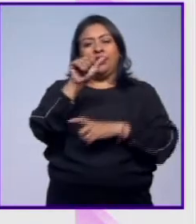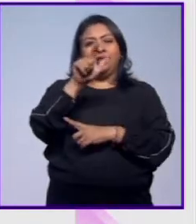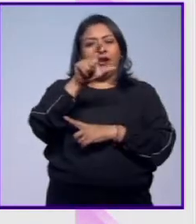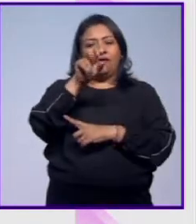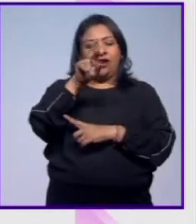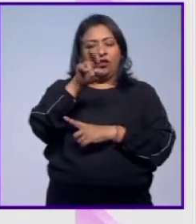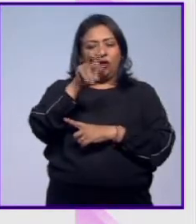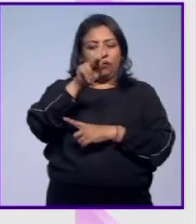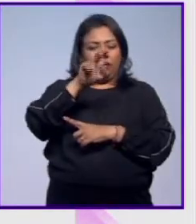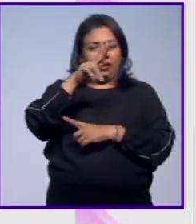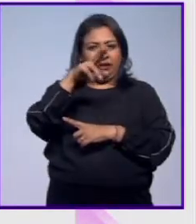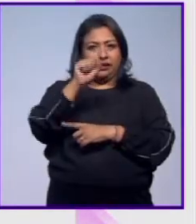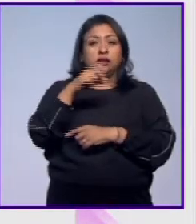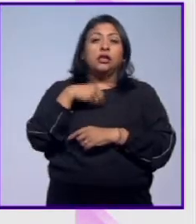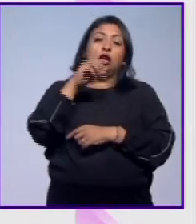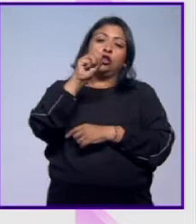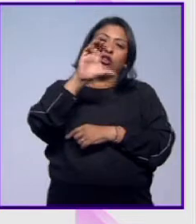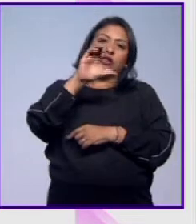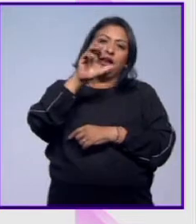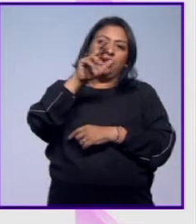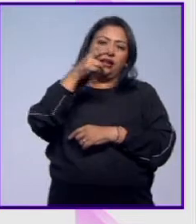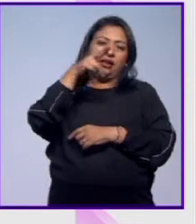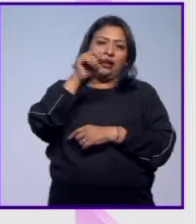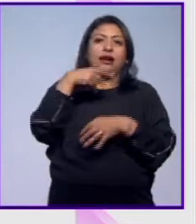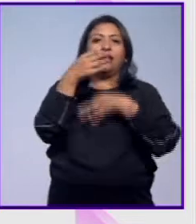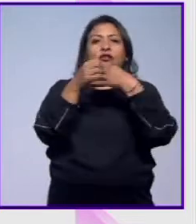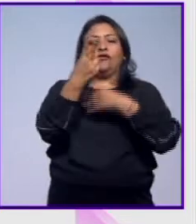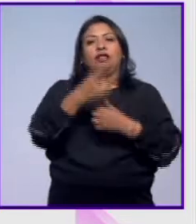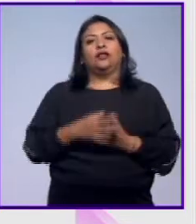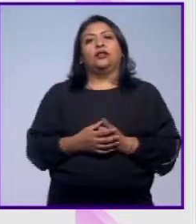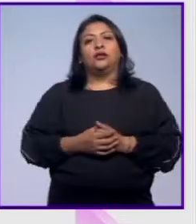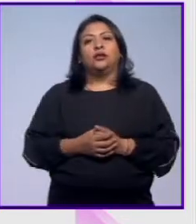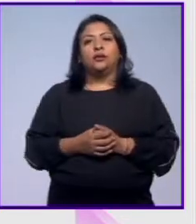Salvador Perches Galván, Óscar Helguera, Noticias 22.